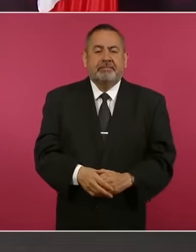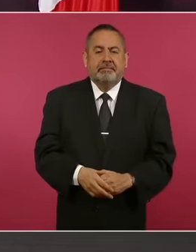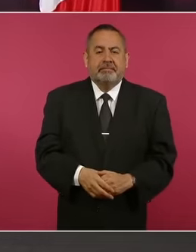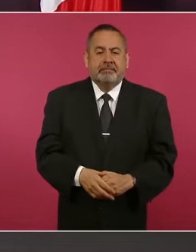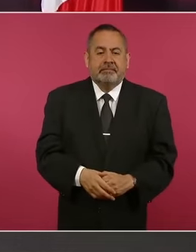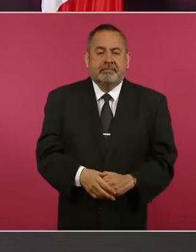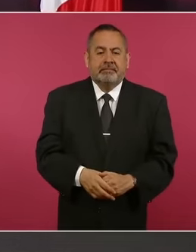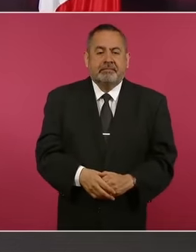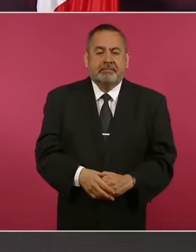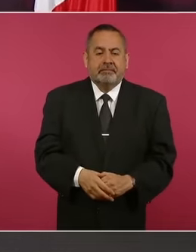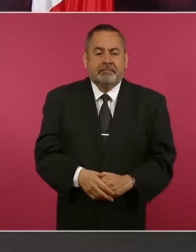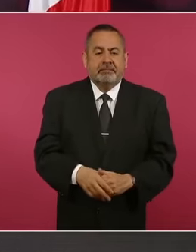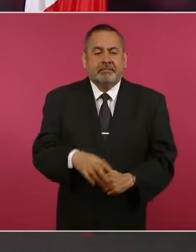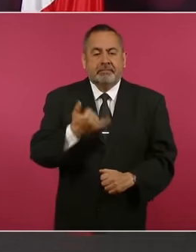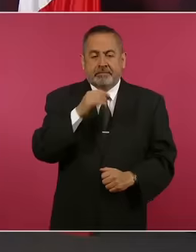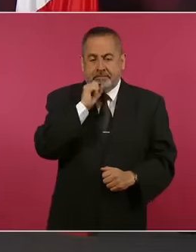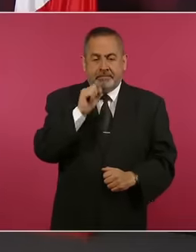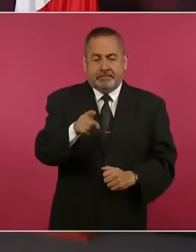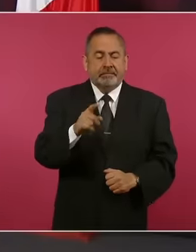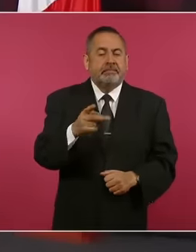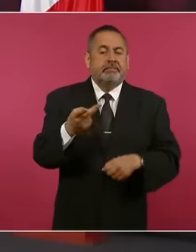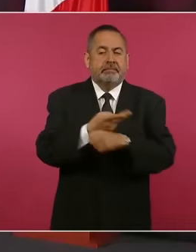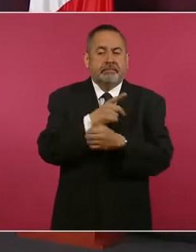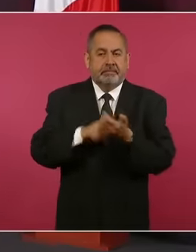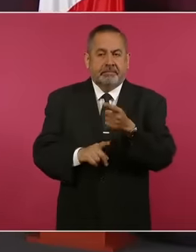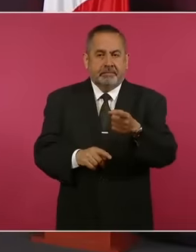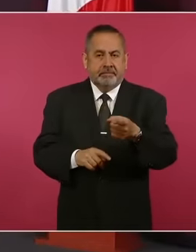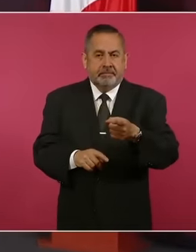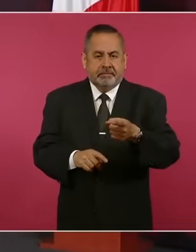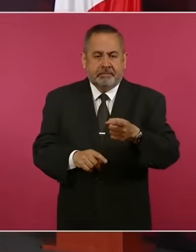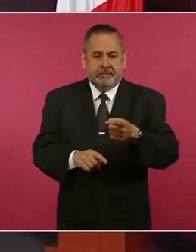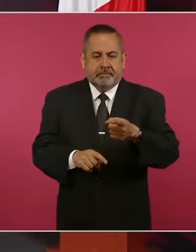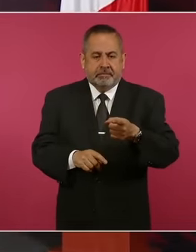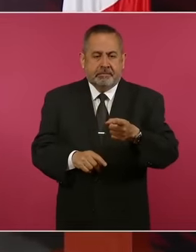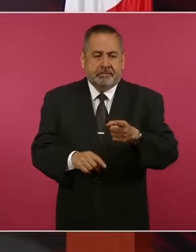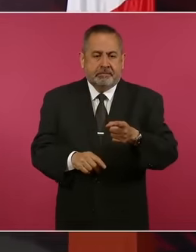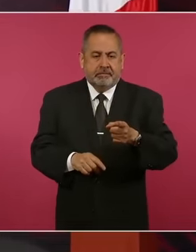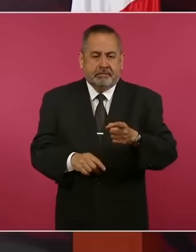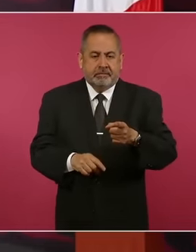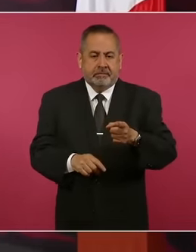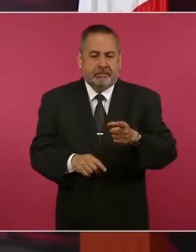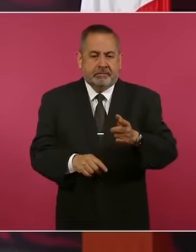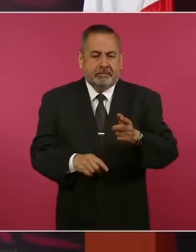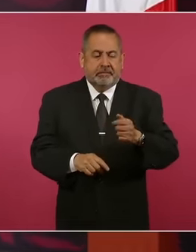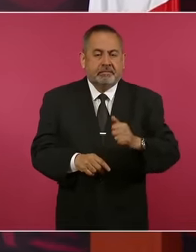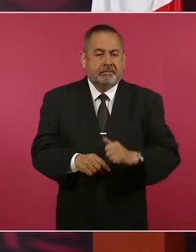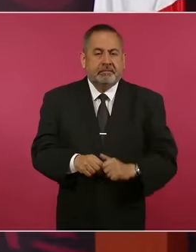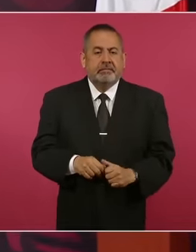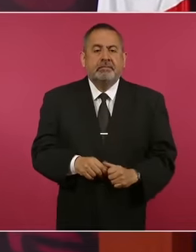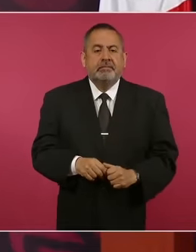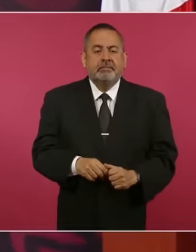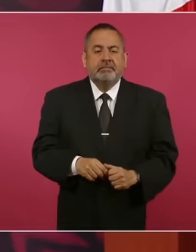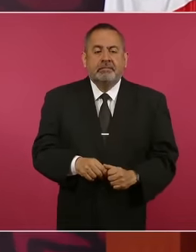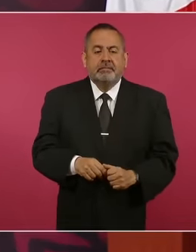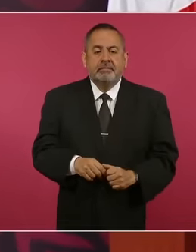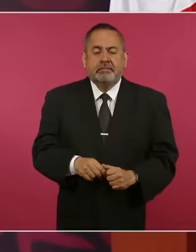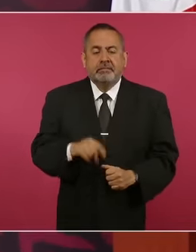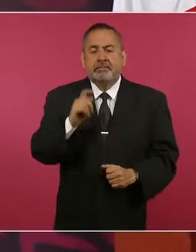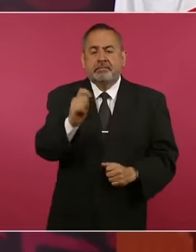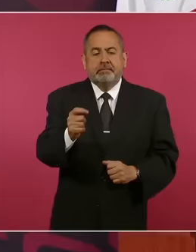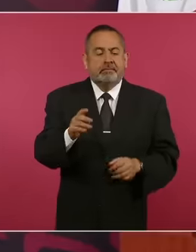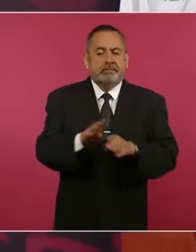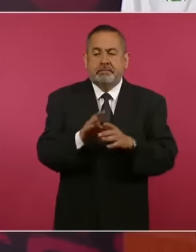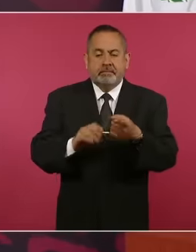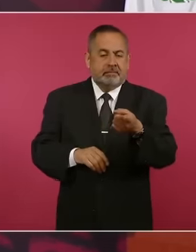Y mucho menos cuestionar,